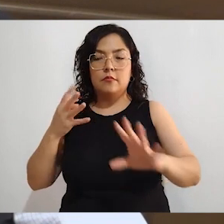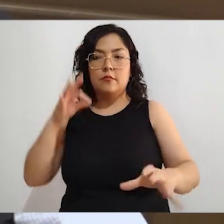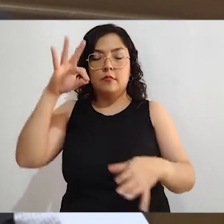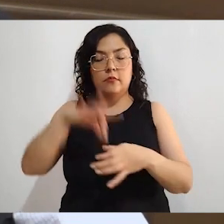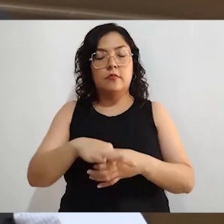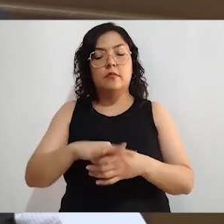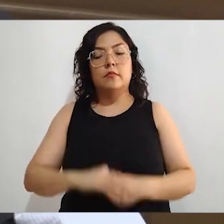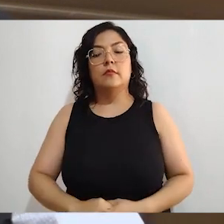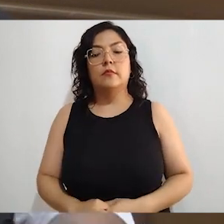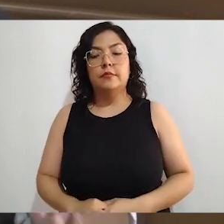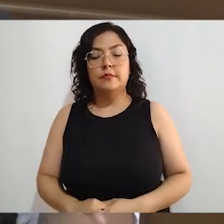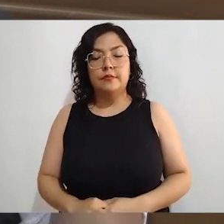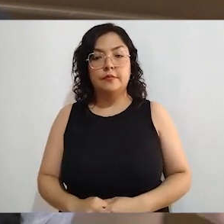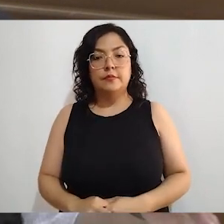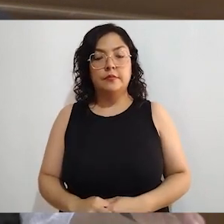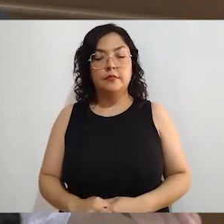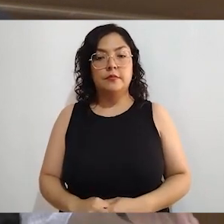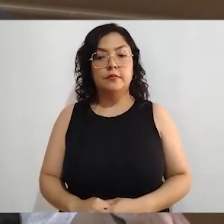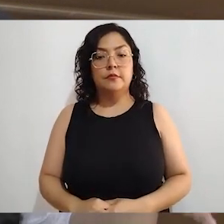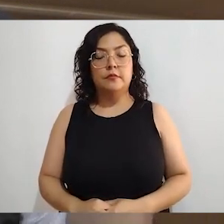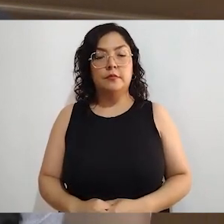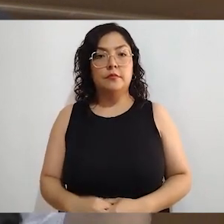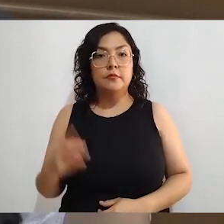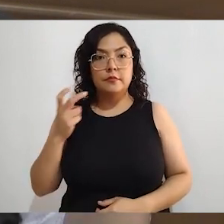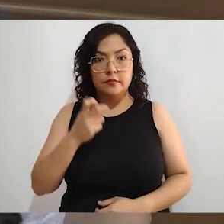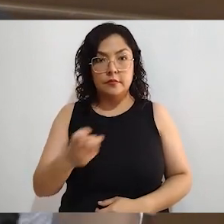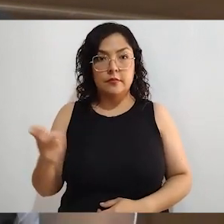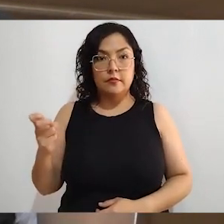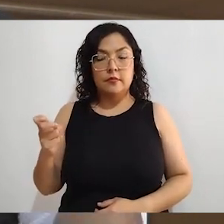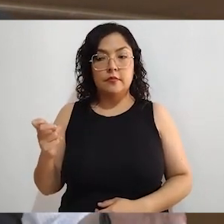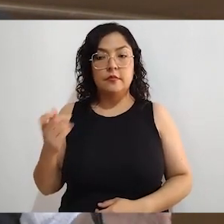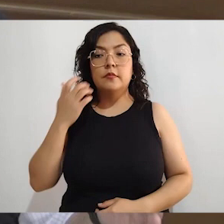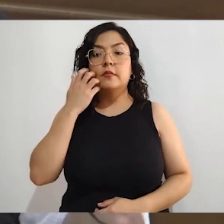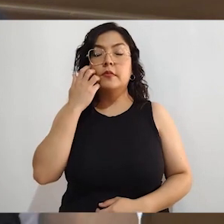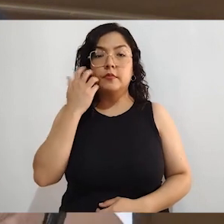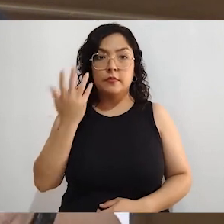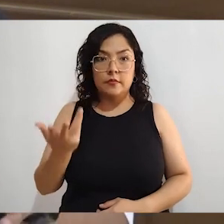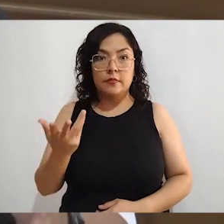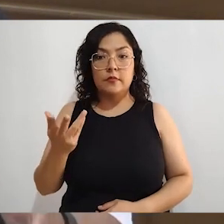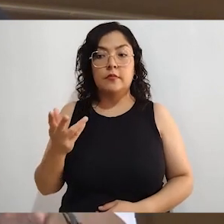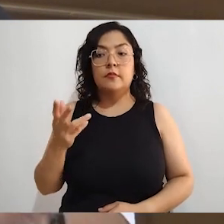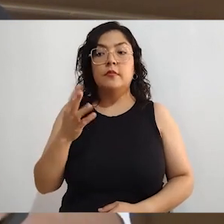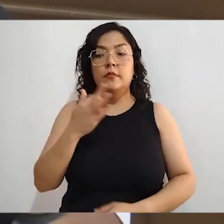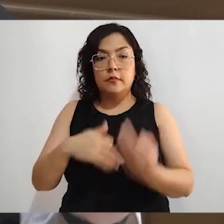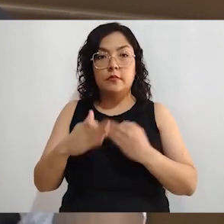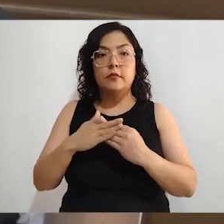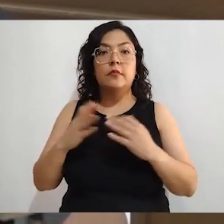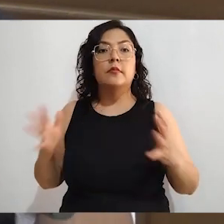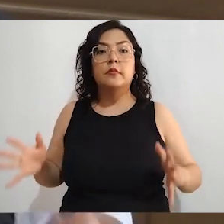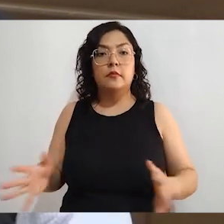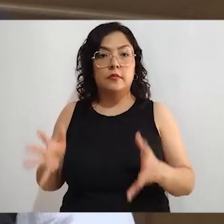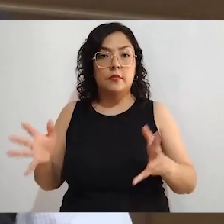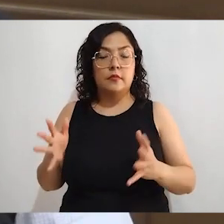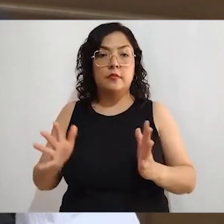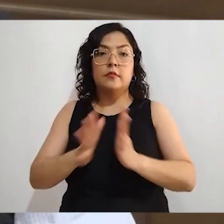duda será una potencialización del mensaje institucional a favor de la participación, que de por sí nosotros